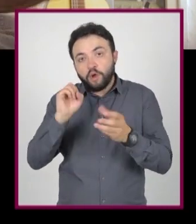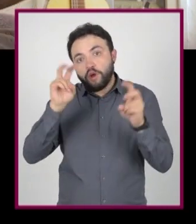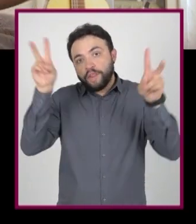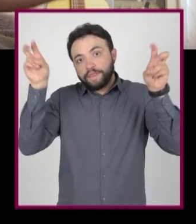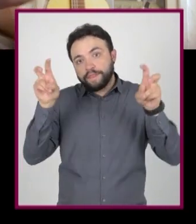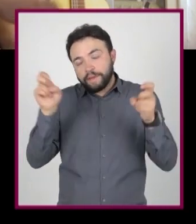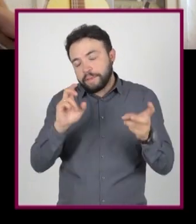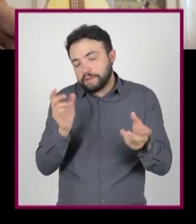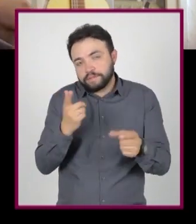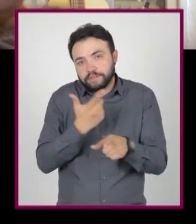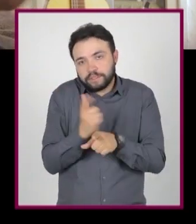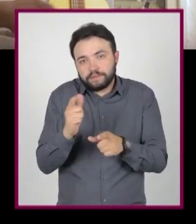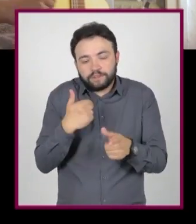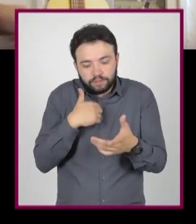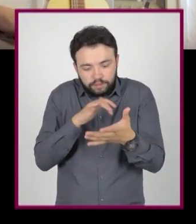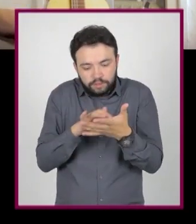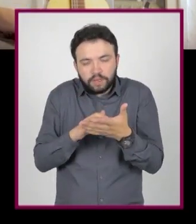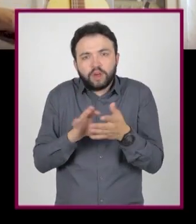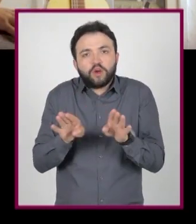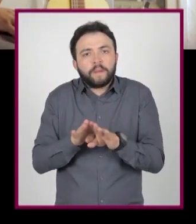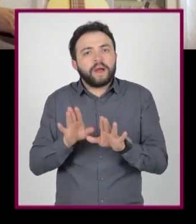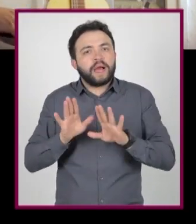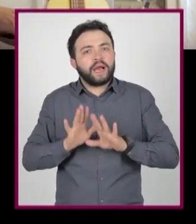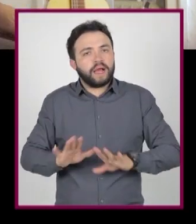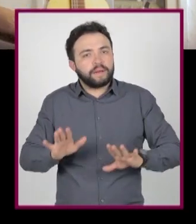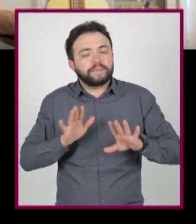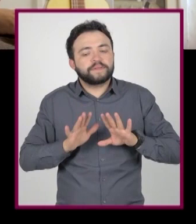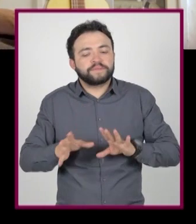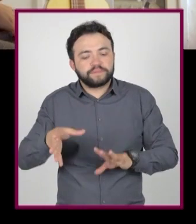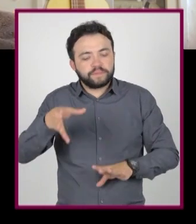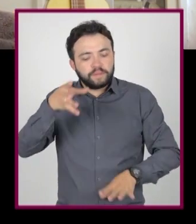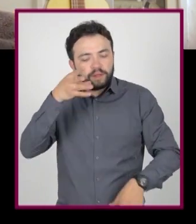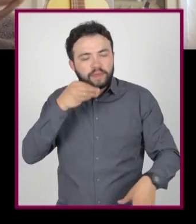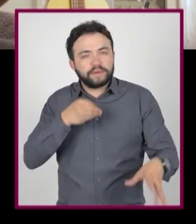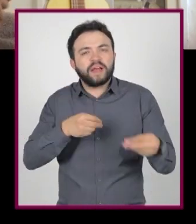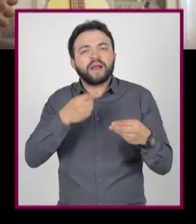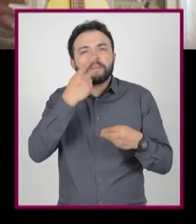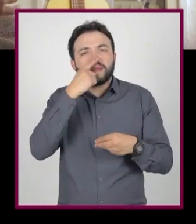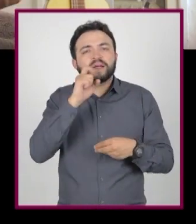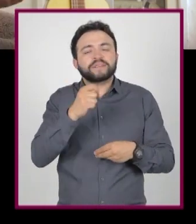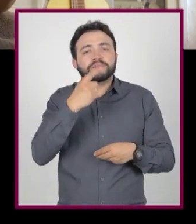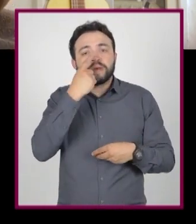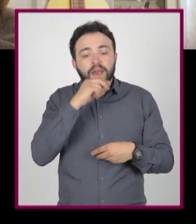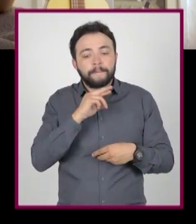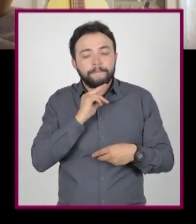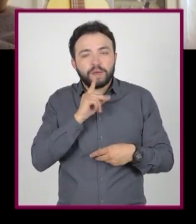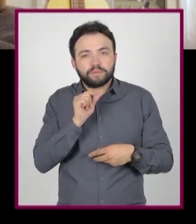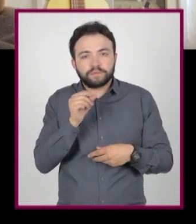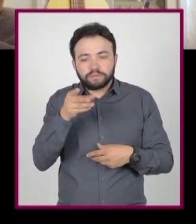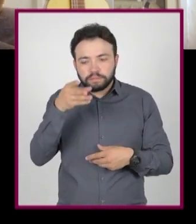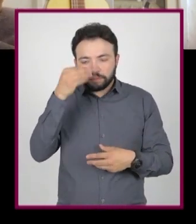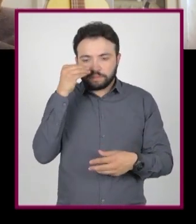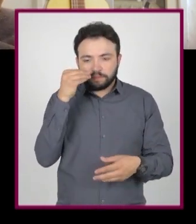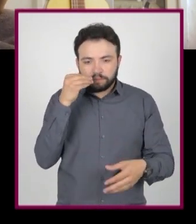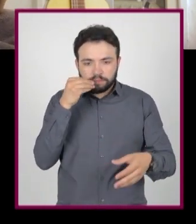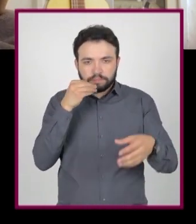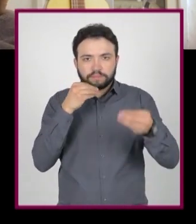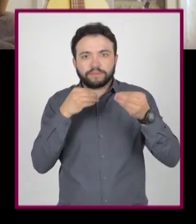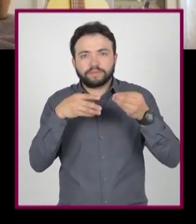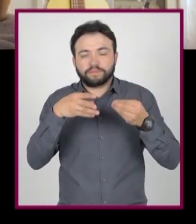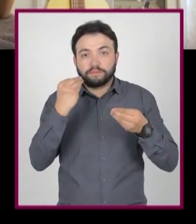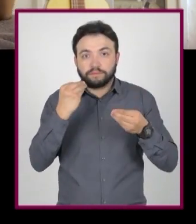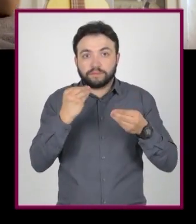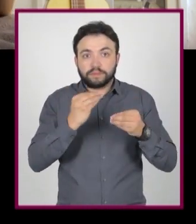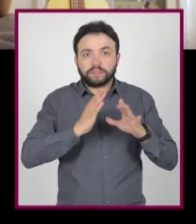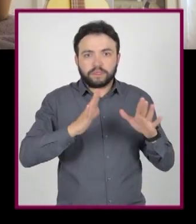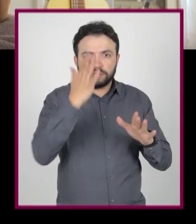o un tema que estés trabajando. Lo más recomendable es que vayas con calma para digerirlo mejor. Citla, ¿ya sabes con qué tema vas a